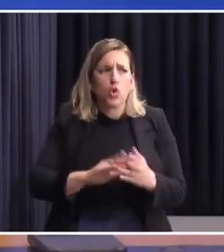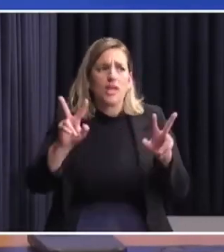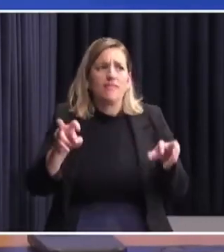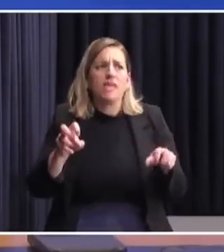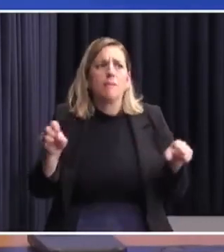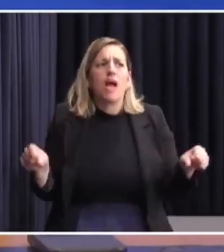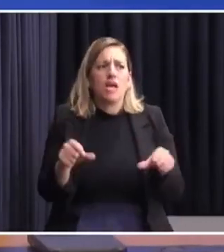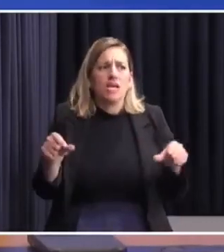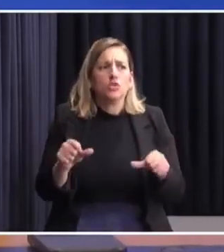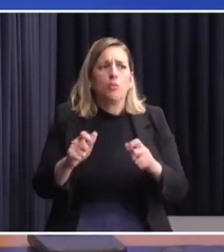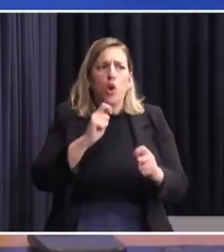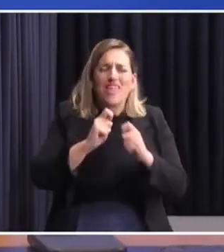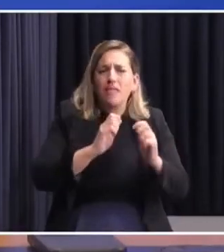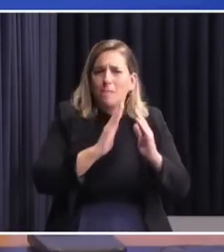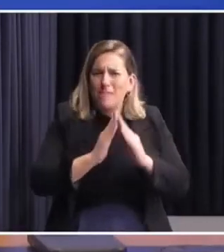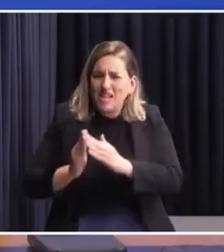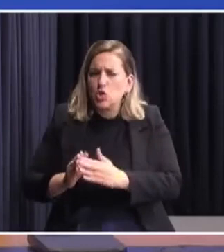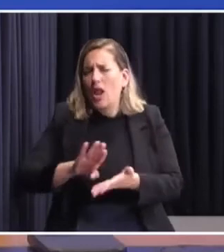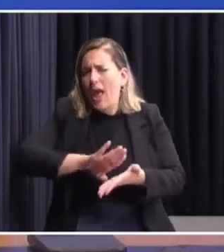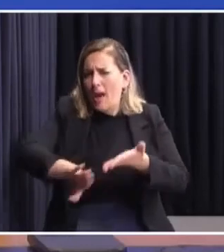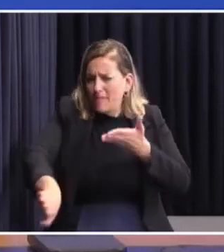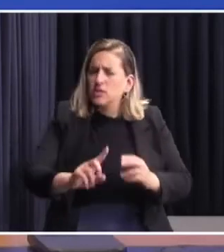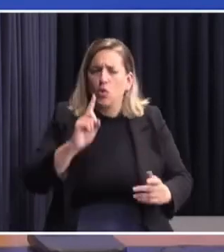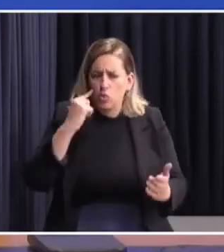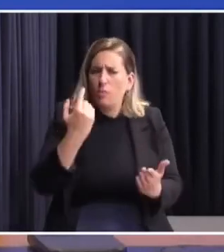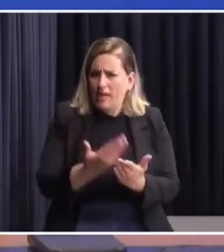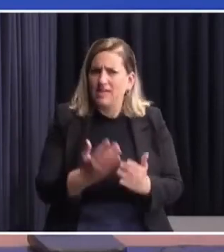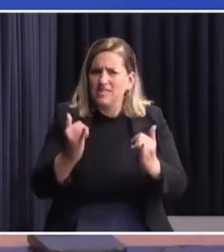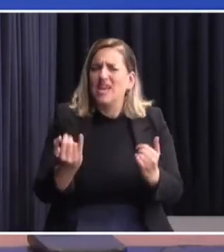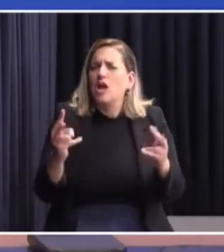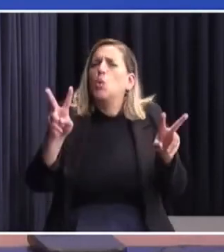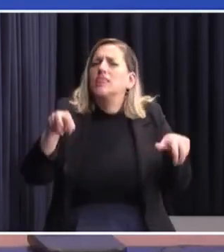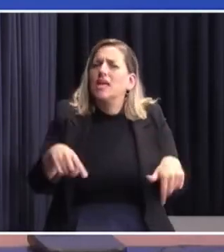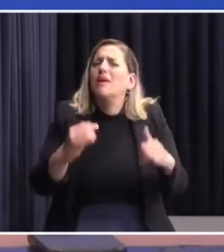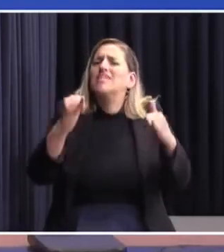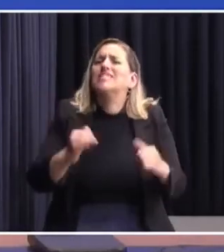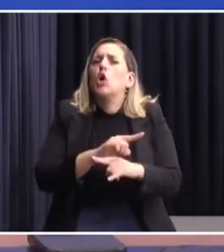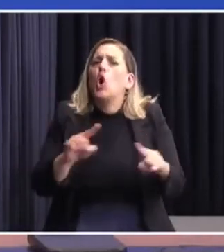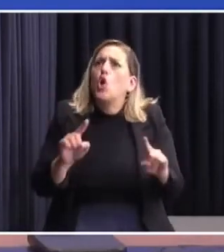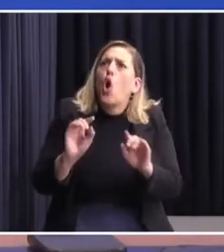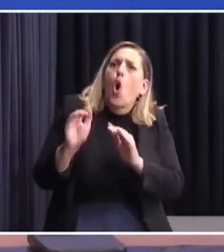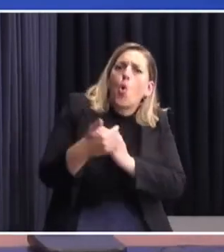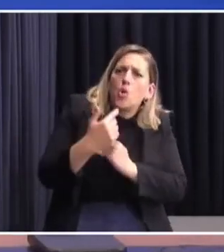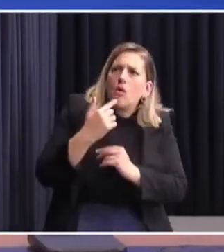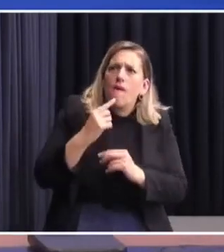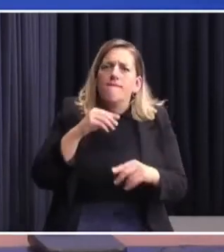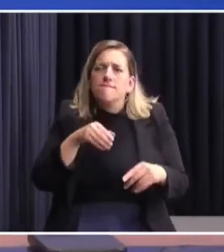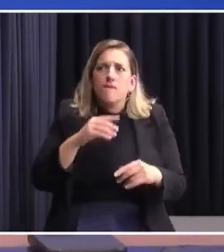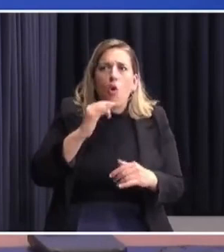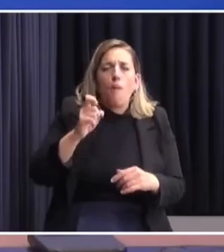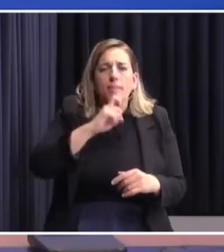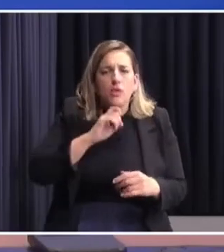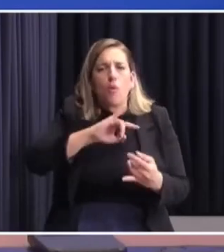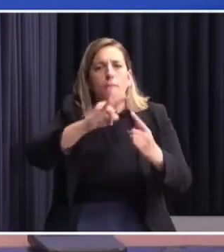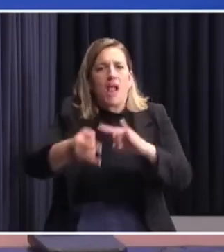Llevado al punto de la interpelación, más allá de esto que usted ha planteado, hay un tema que es si se ocultó o no información al Parlamento,